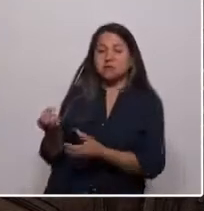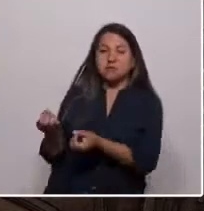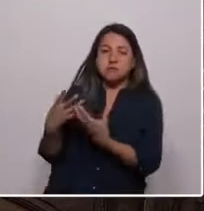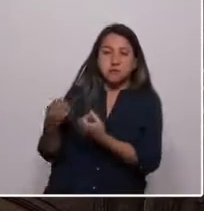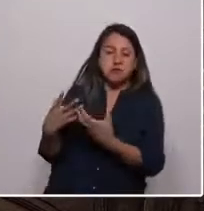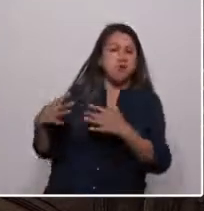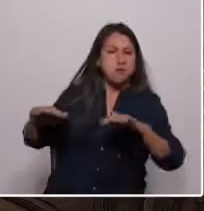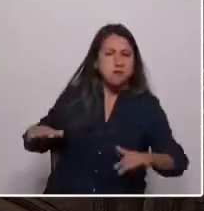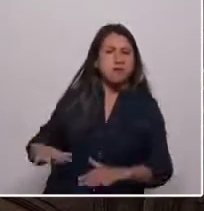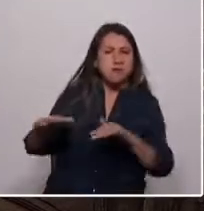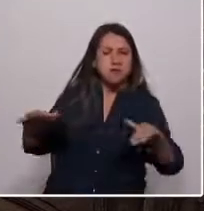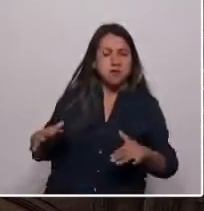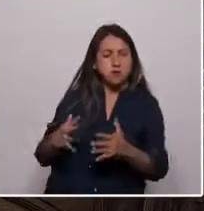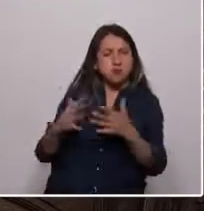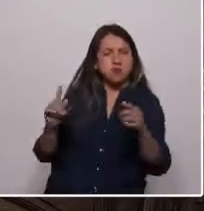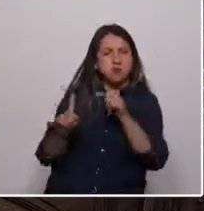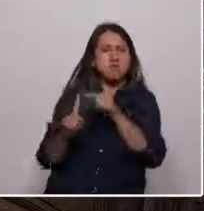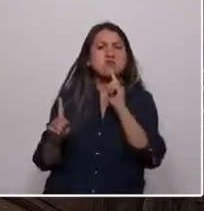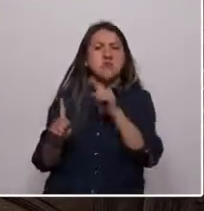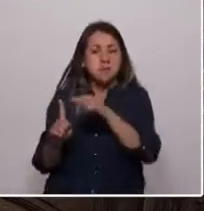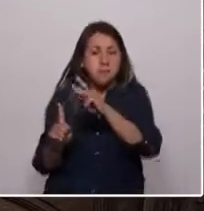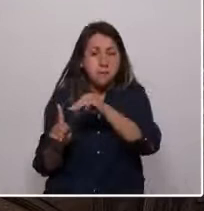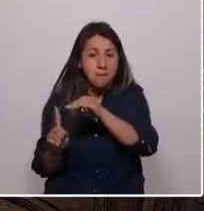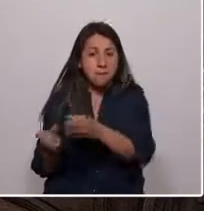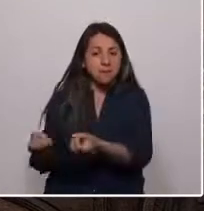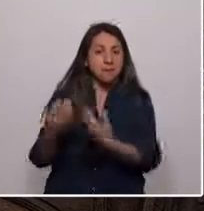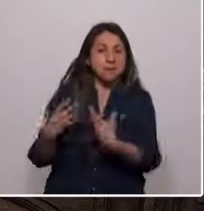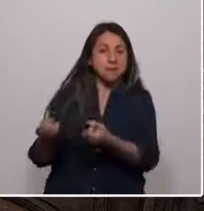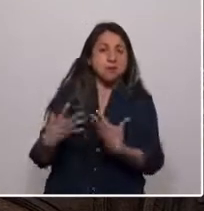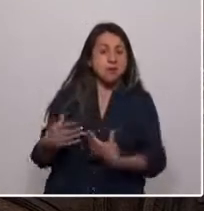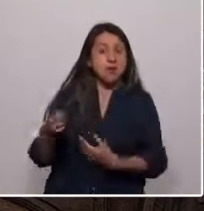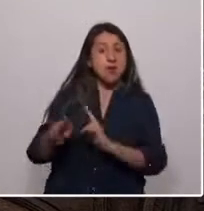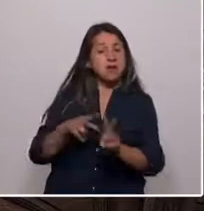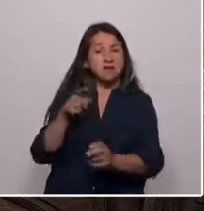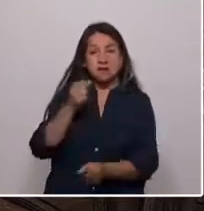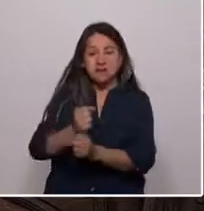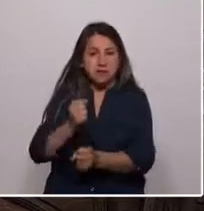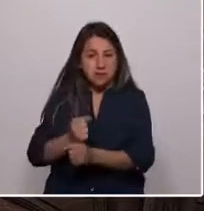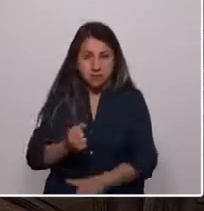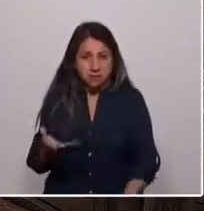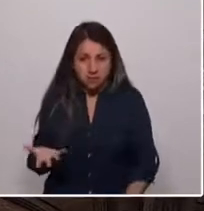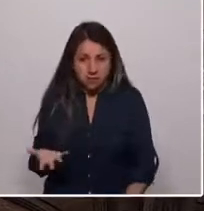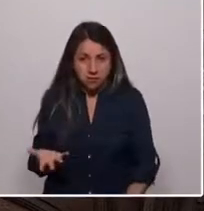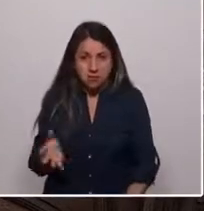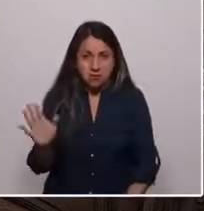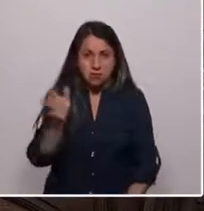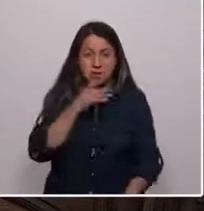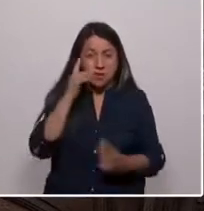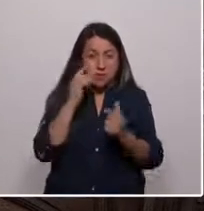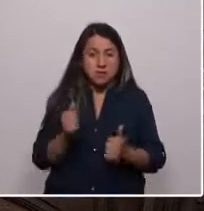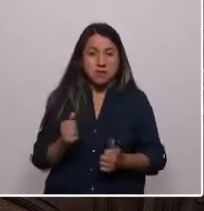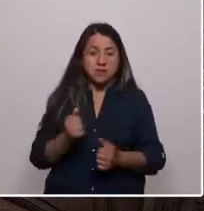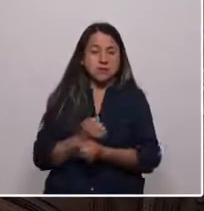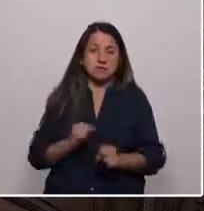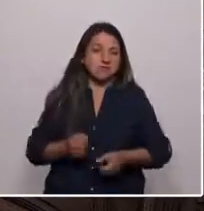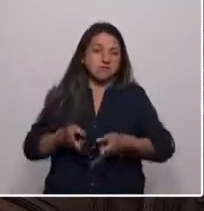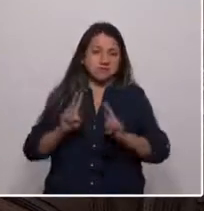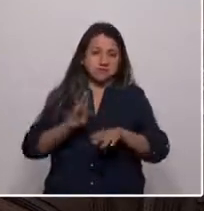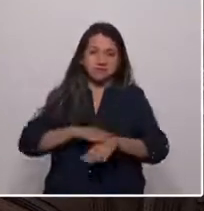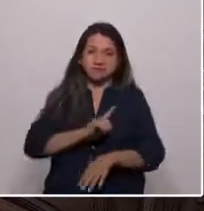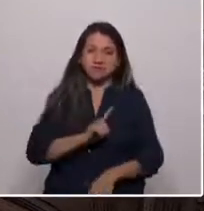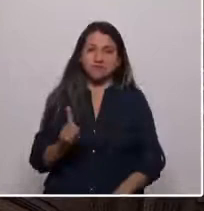esfuerzo. En un momento en que la mujer no hacía labores de hombre y aunque tuviera las capacidades, no se lo permitía. Un